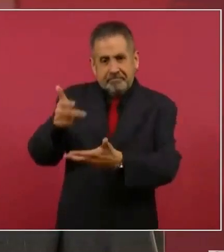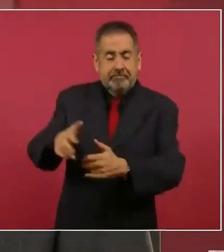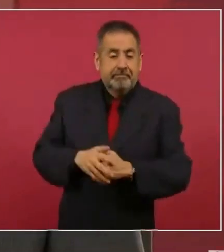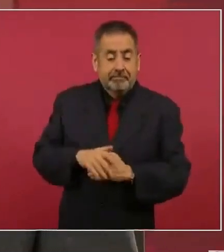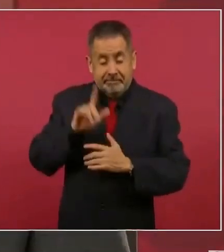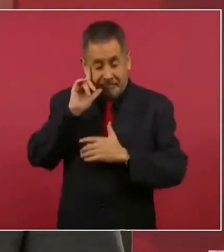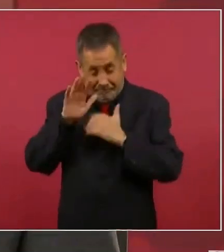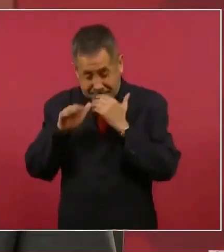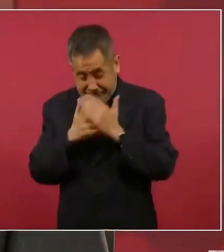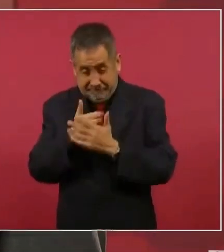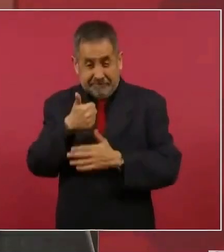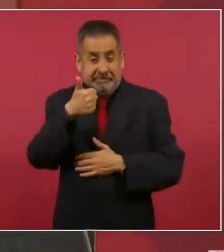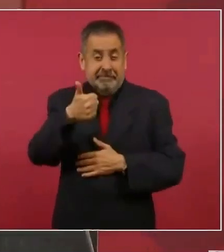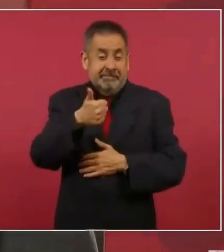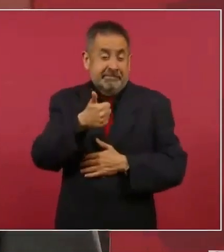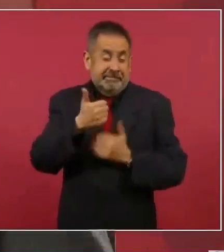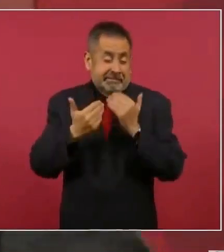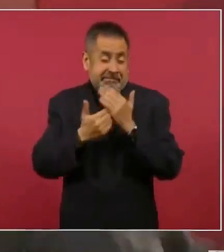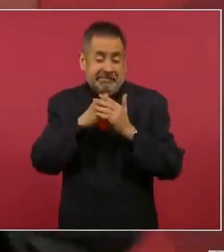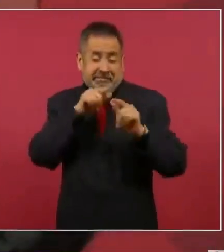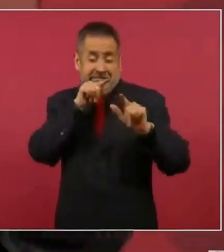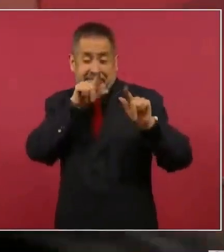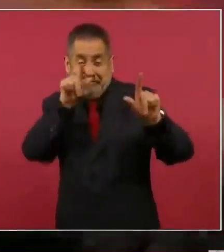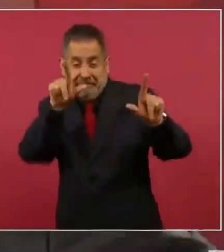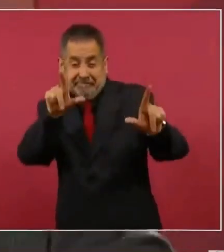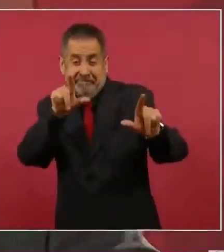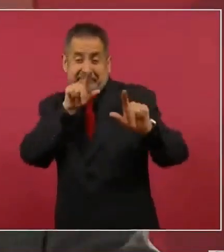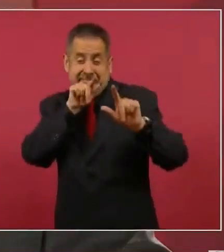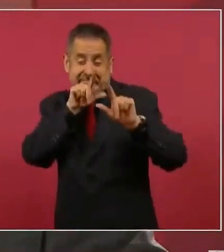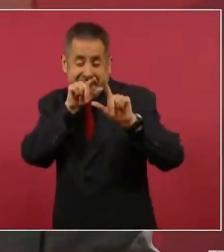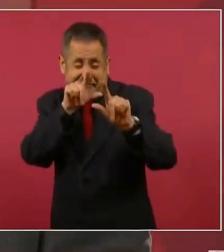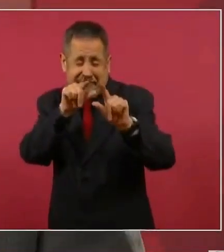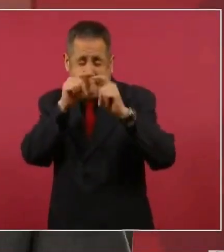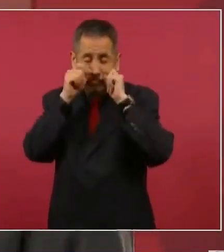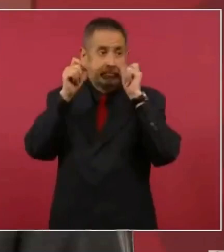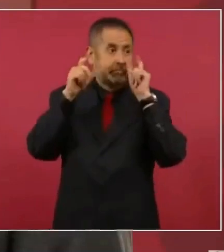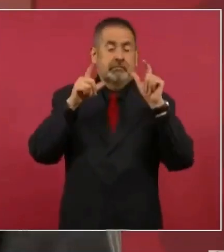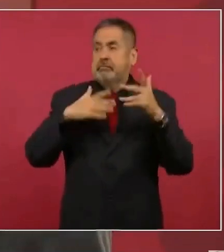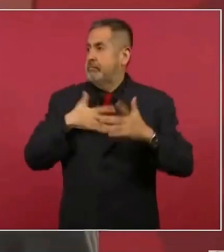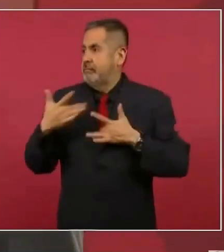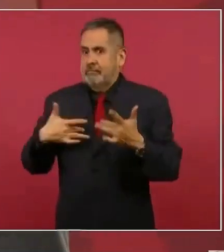las seis de la mañana empieza el gallo a cantar, y todo el mundo se despierta ahí.